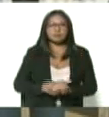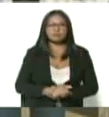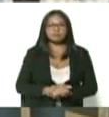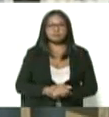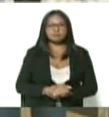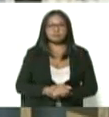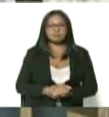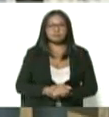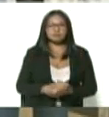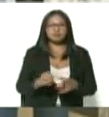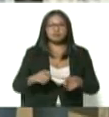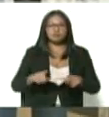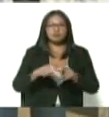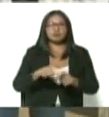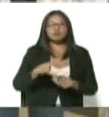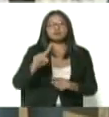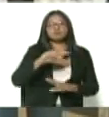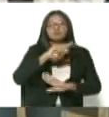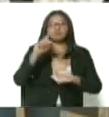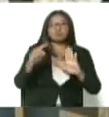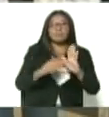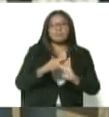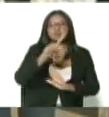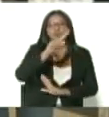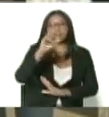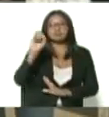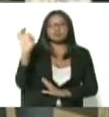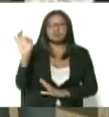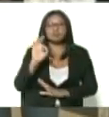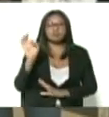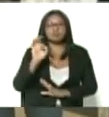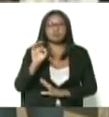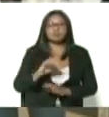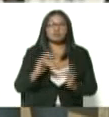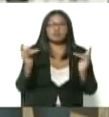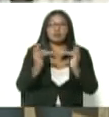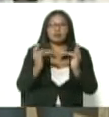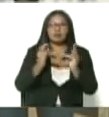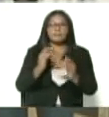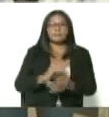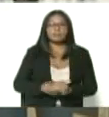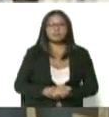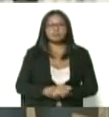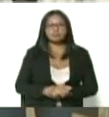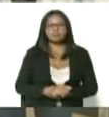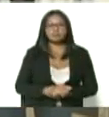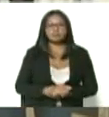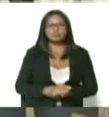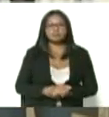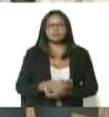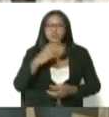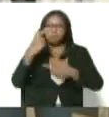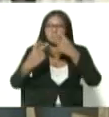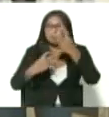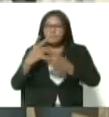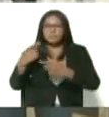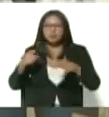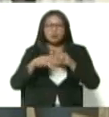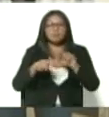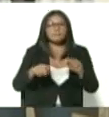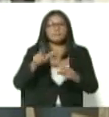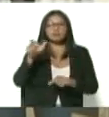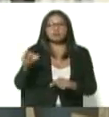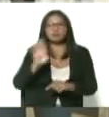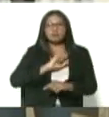porcentaje ocupacional de casi el 100% de las camas podemos dar un recorrido al hospital ver el personal del hospital